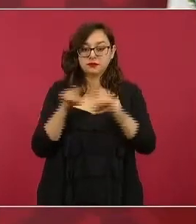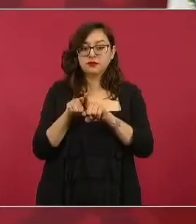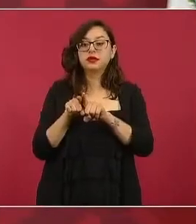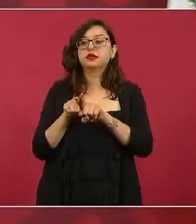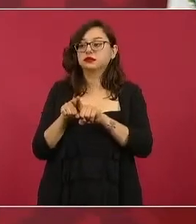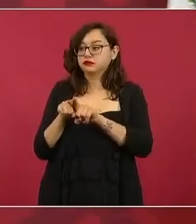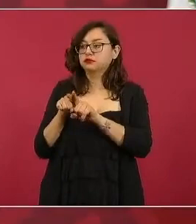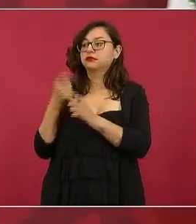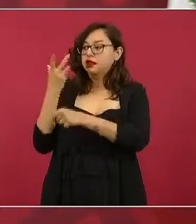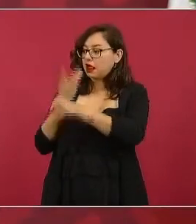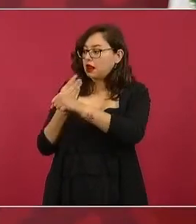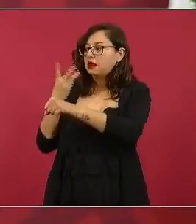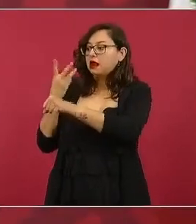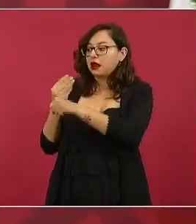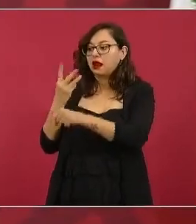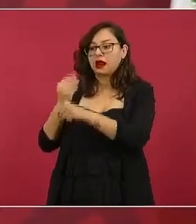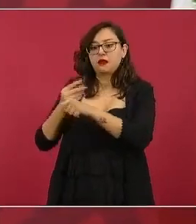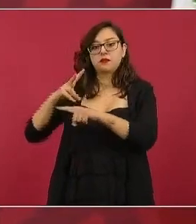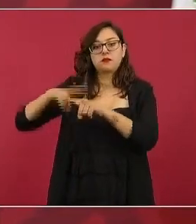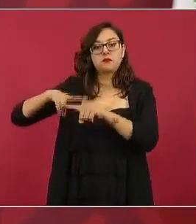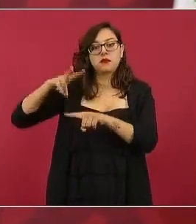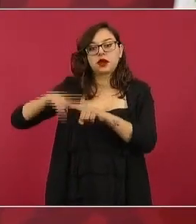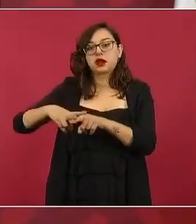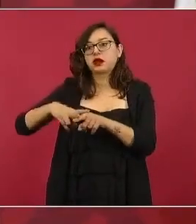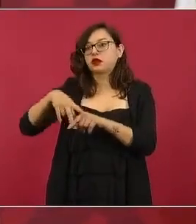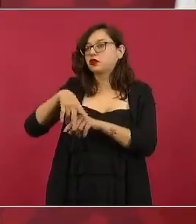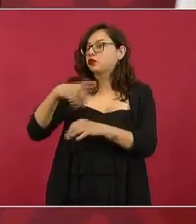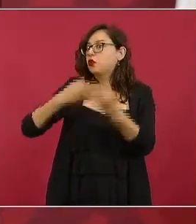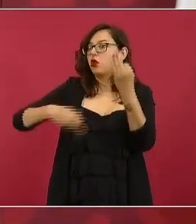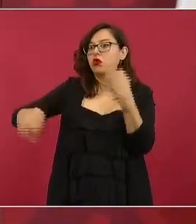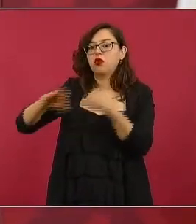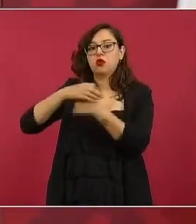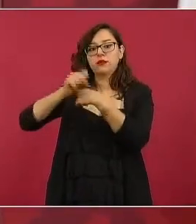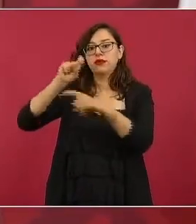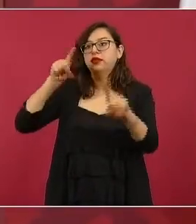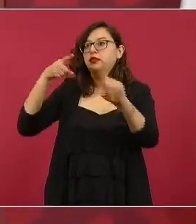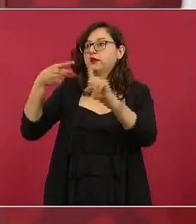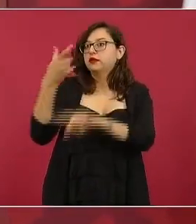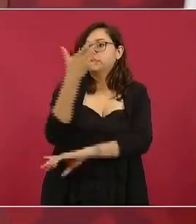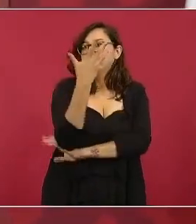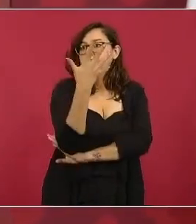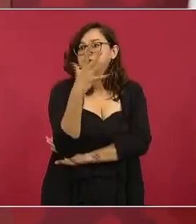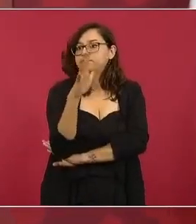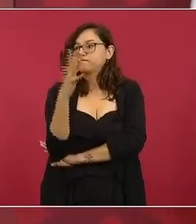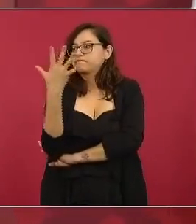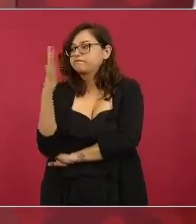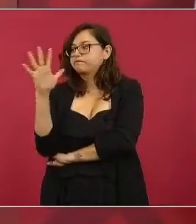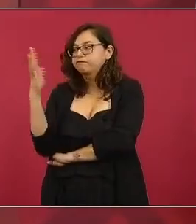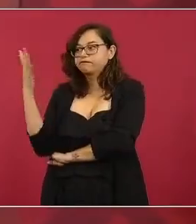propósitos ecológicos y de